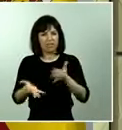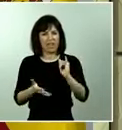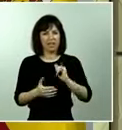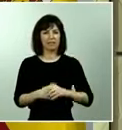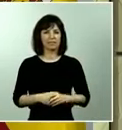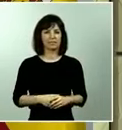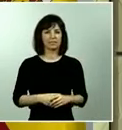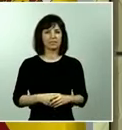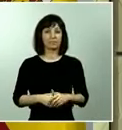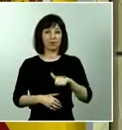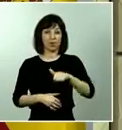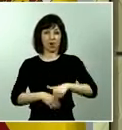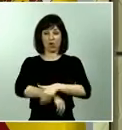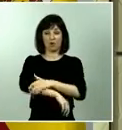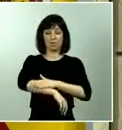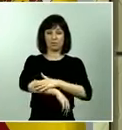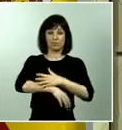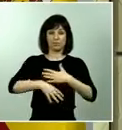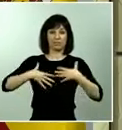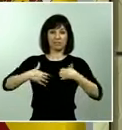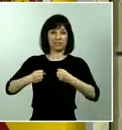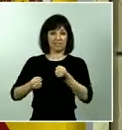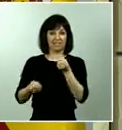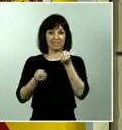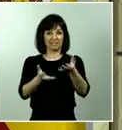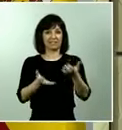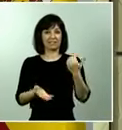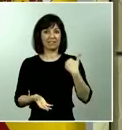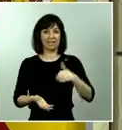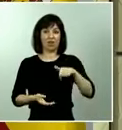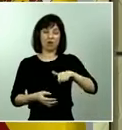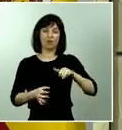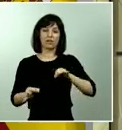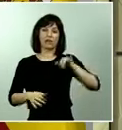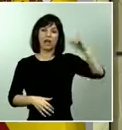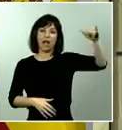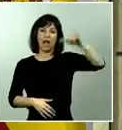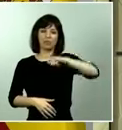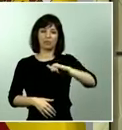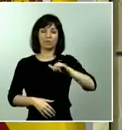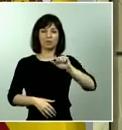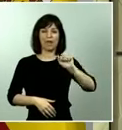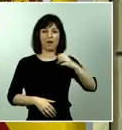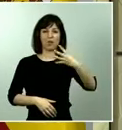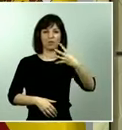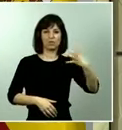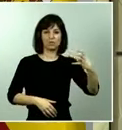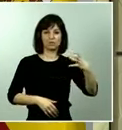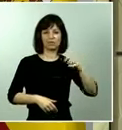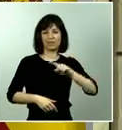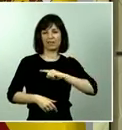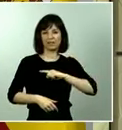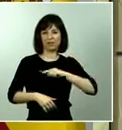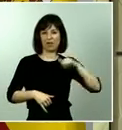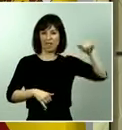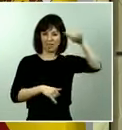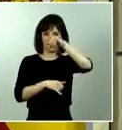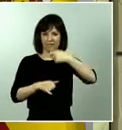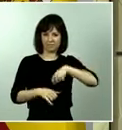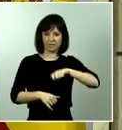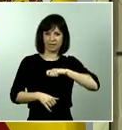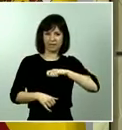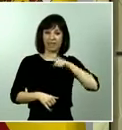ministro de Sanidad, llega un avión, un A400 del Ejército del Aire Español, que trae material desde